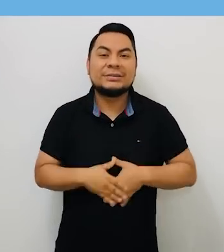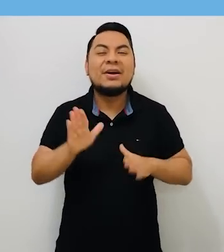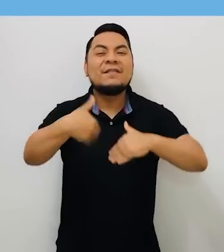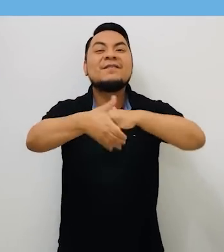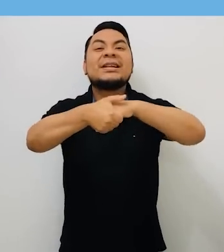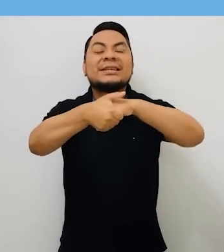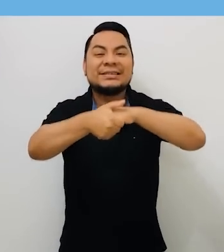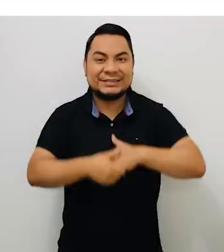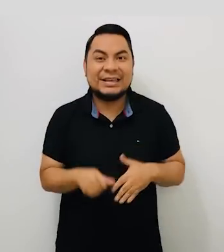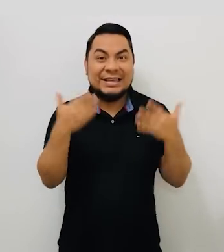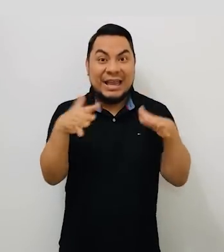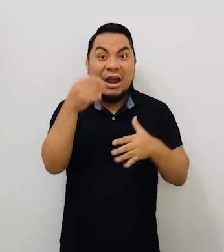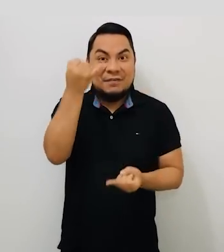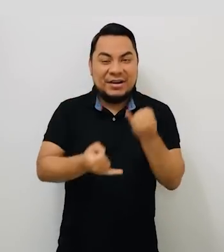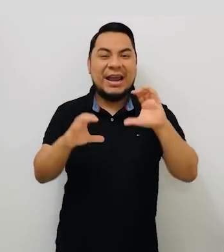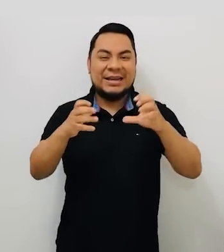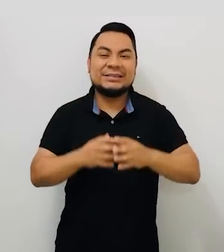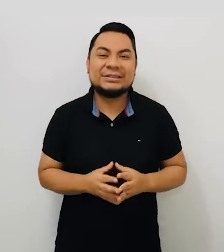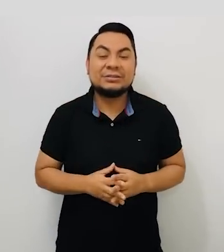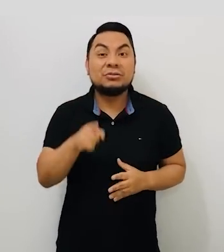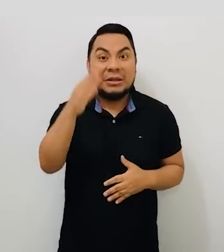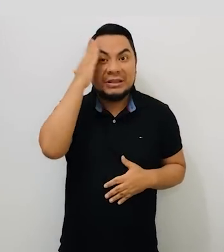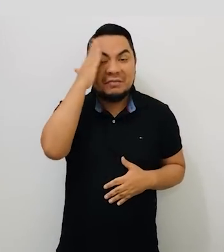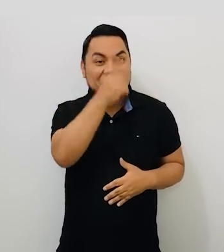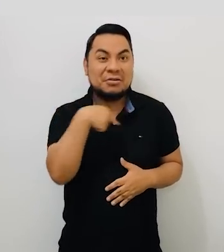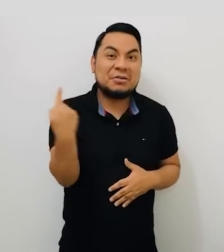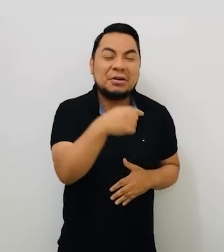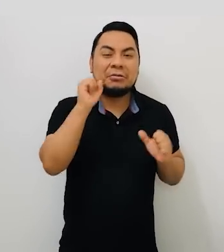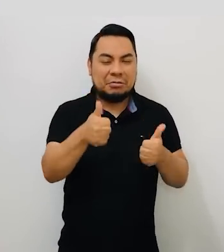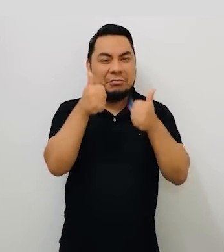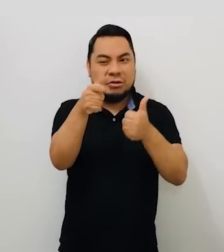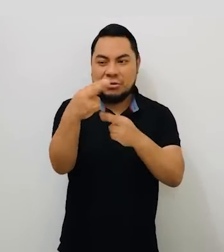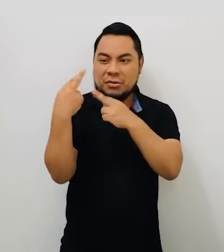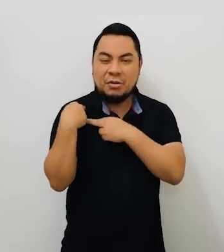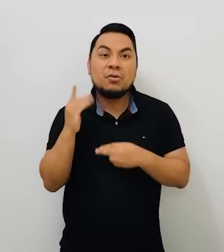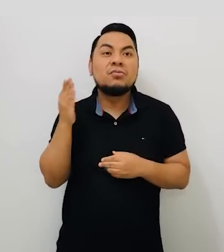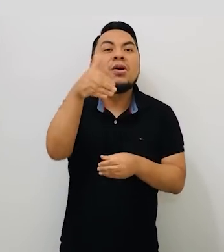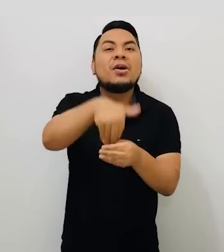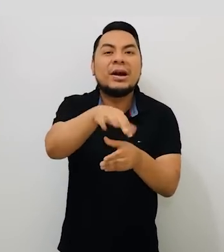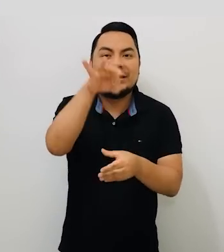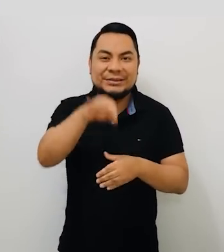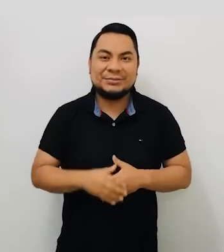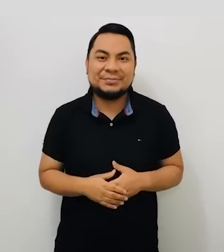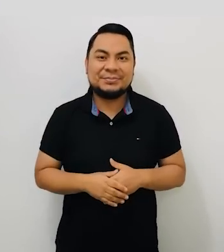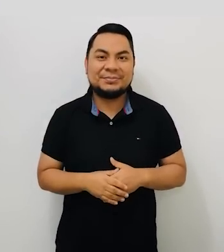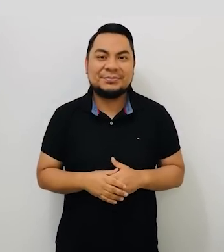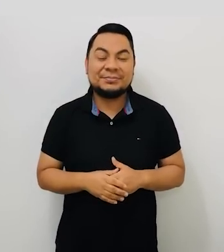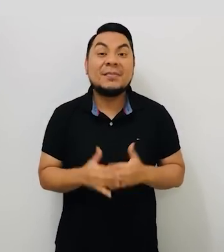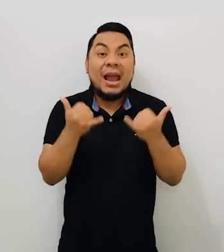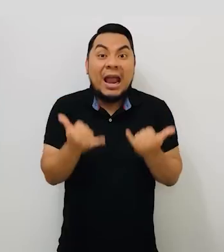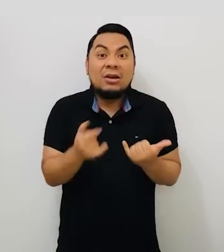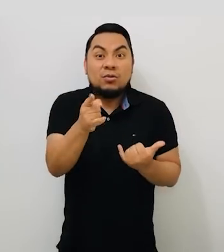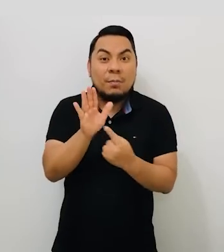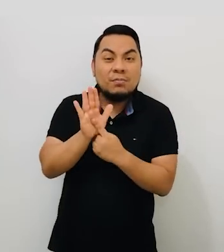OMPEDUCA. ¡Felicitaciones! Ya finalizaste el curso. Sabemos que cumplirás muy bien tu rol como electora o elector.